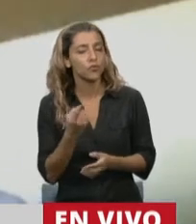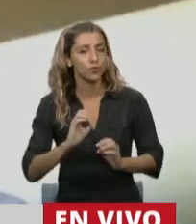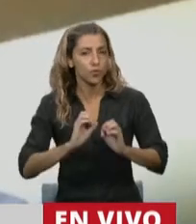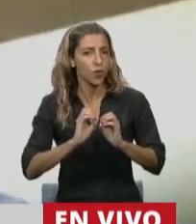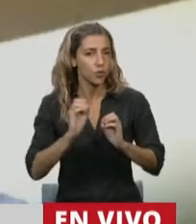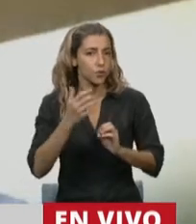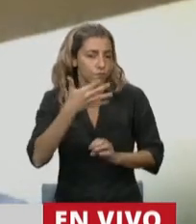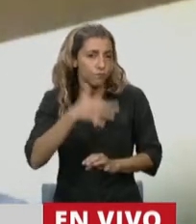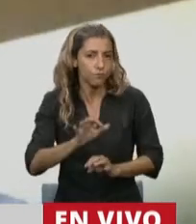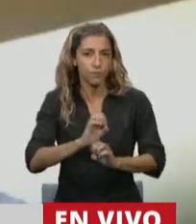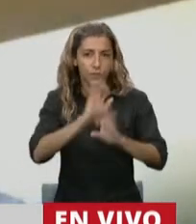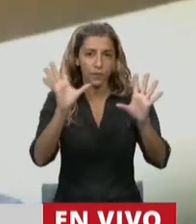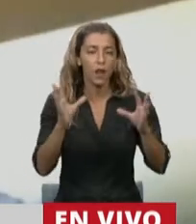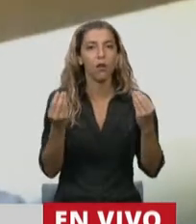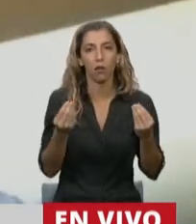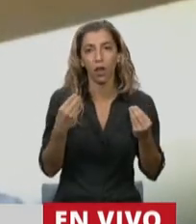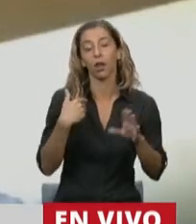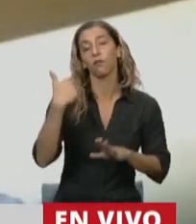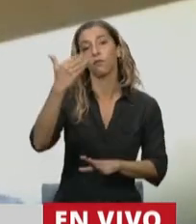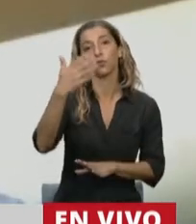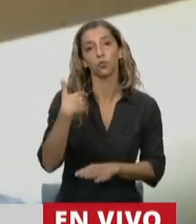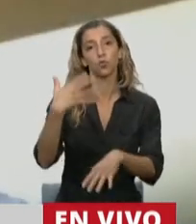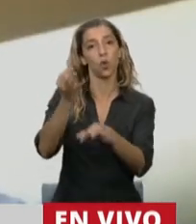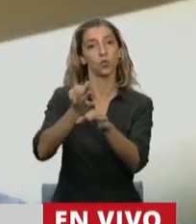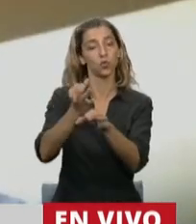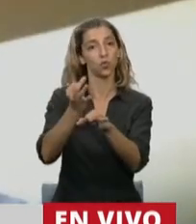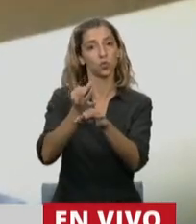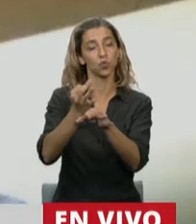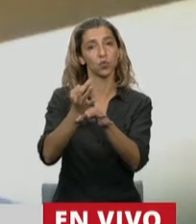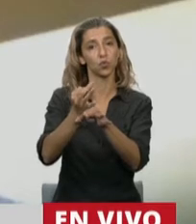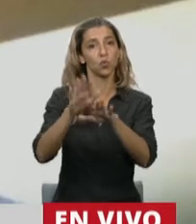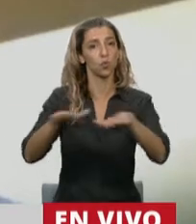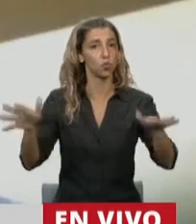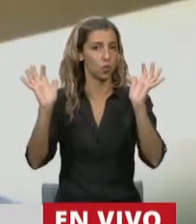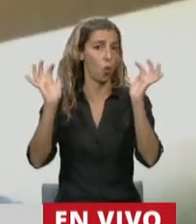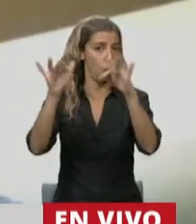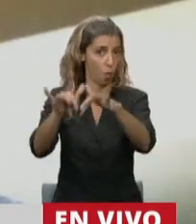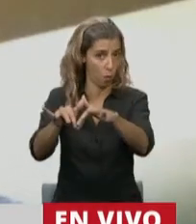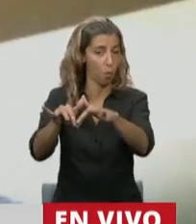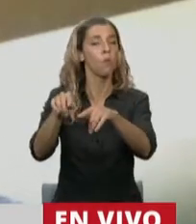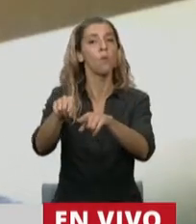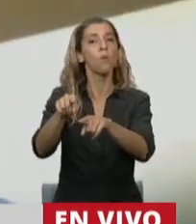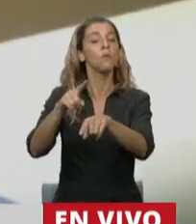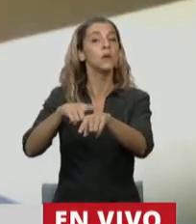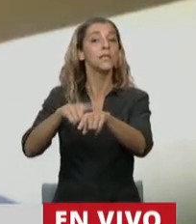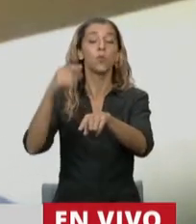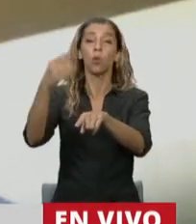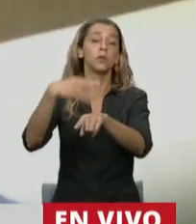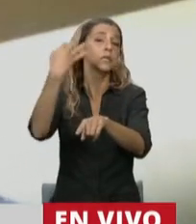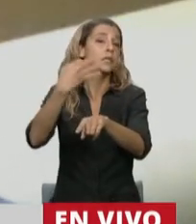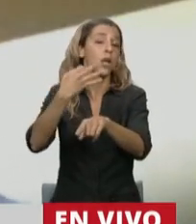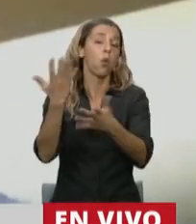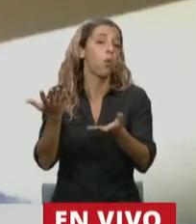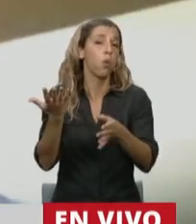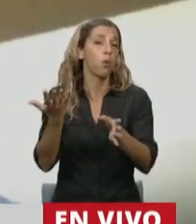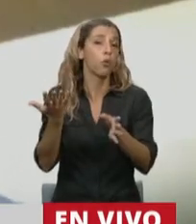a las clases va a ser ya, digamos, de una manera totalmente distinta por mucho tiempo,